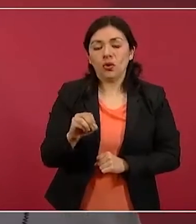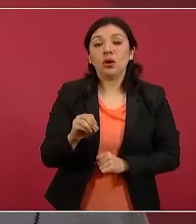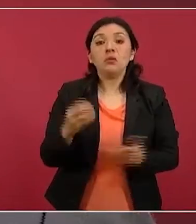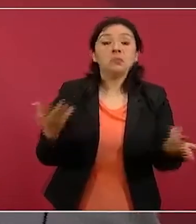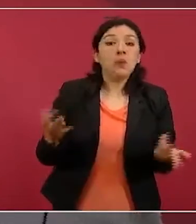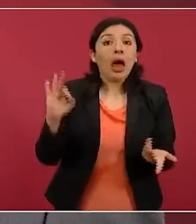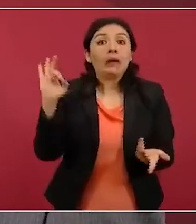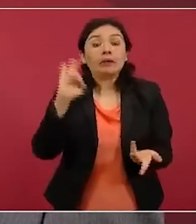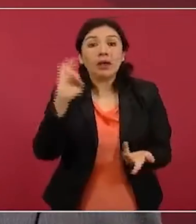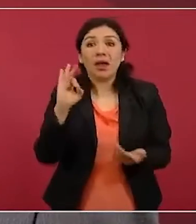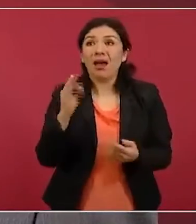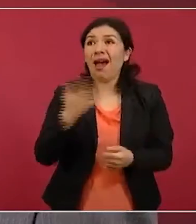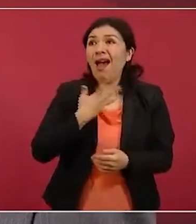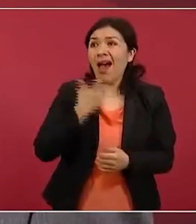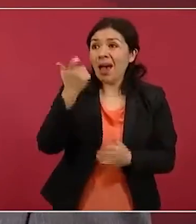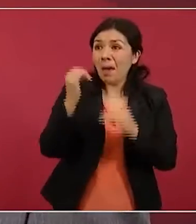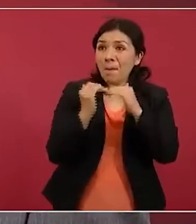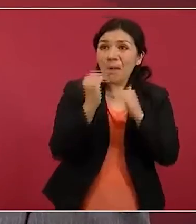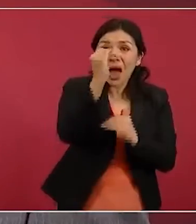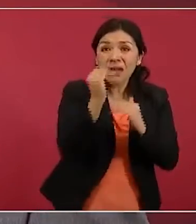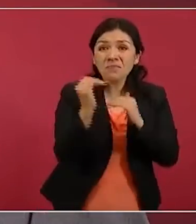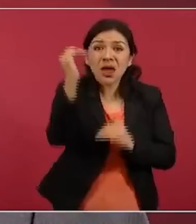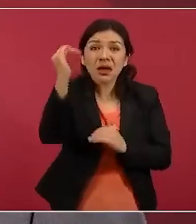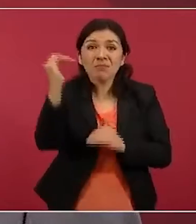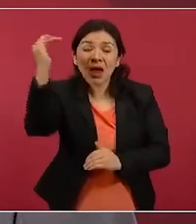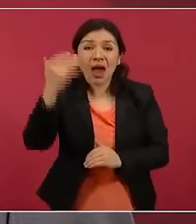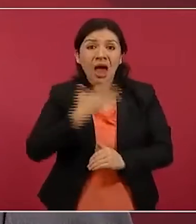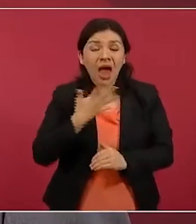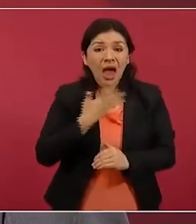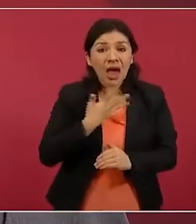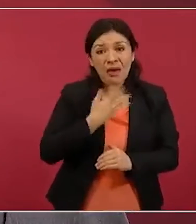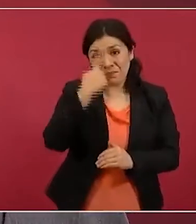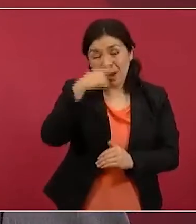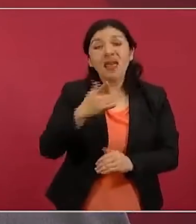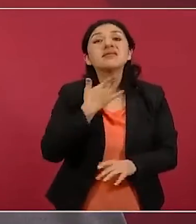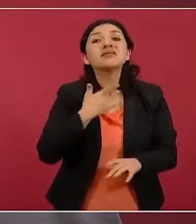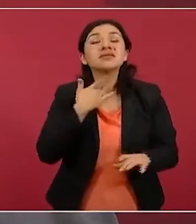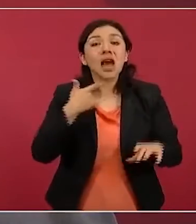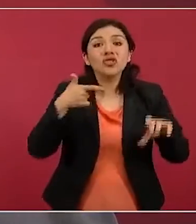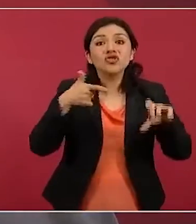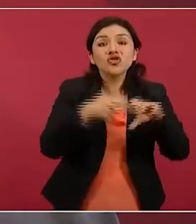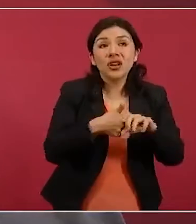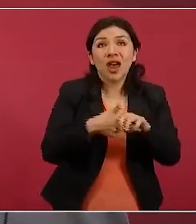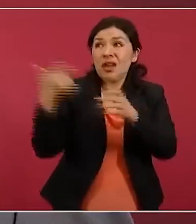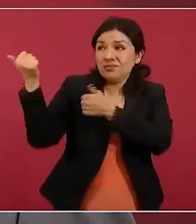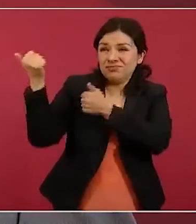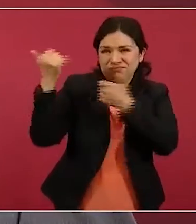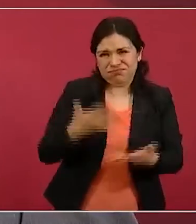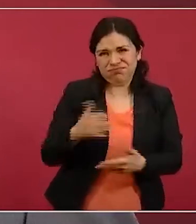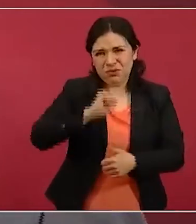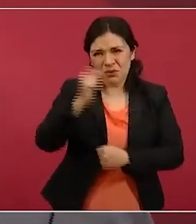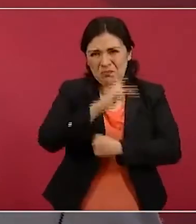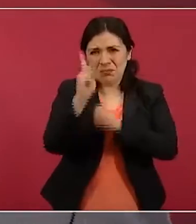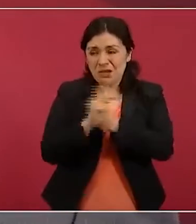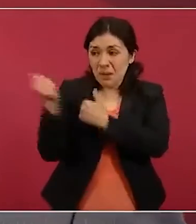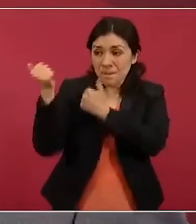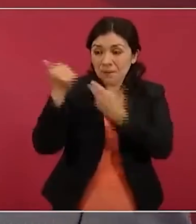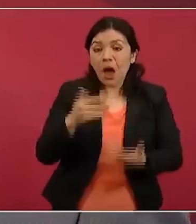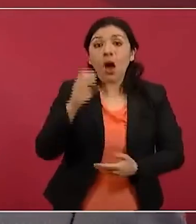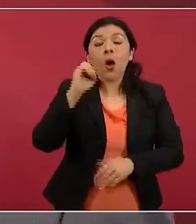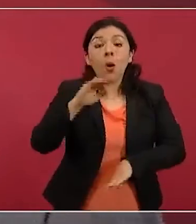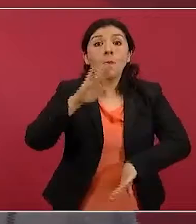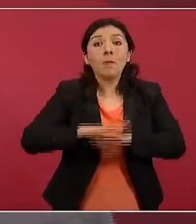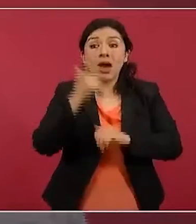aunque aumente el precio de la gasolina de importación, porque aumenta el